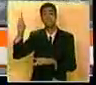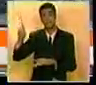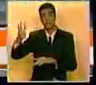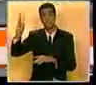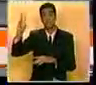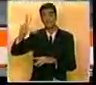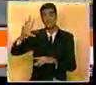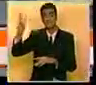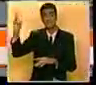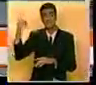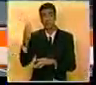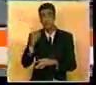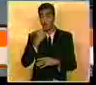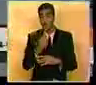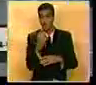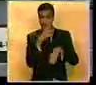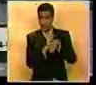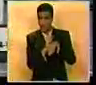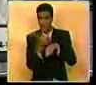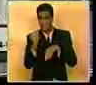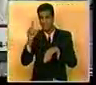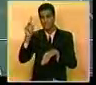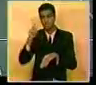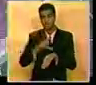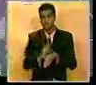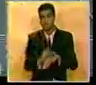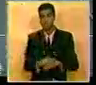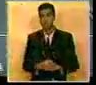por 6-3 y 6-1, en una hora y 18 minutos.